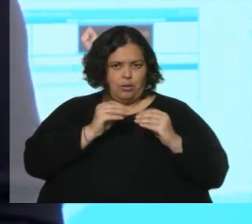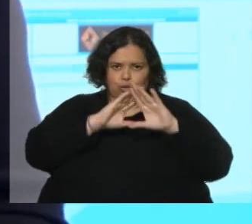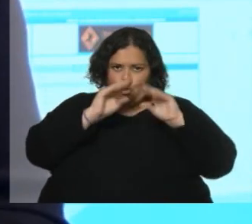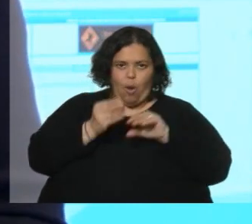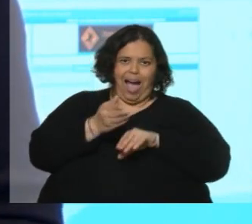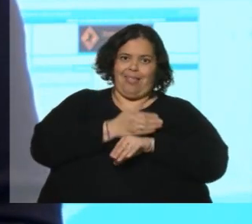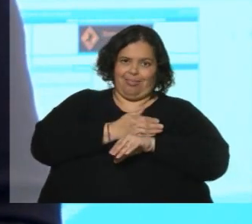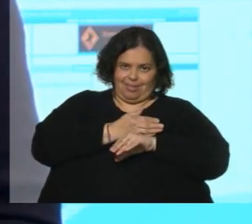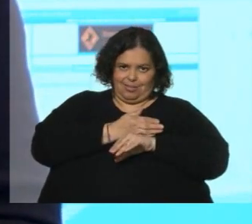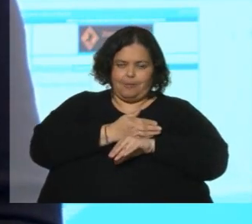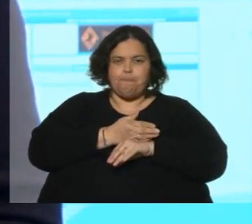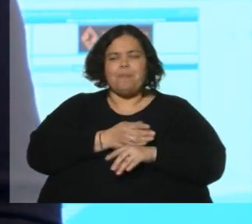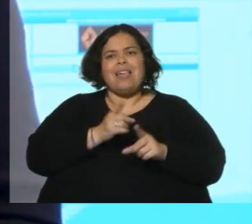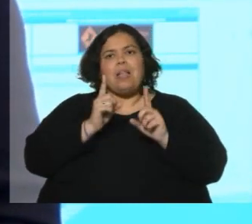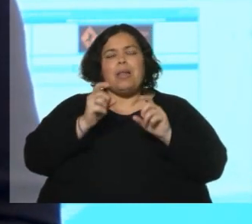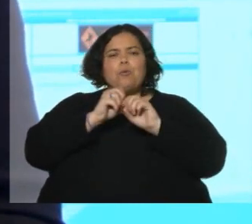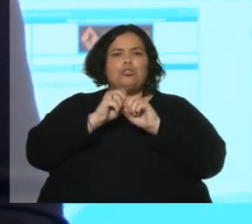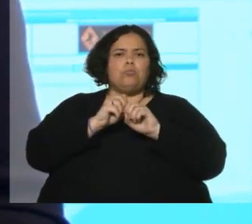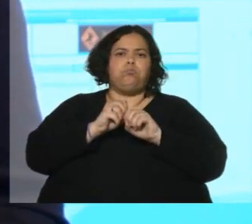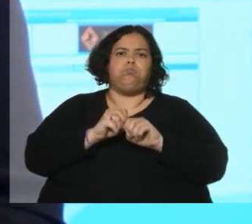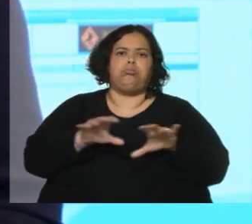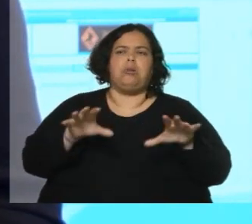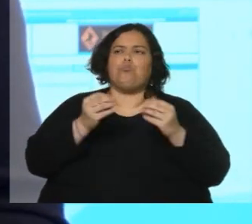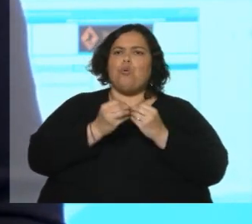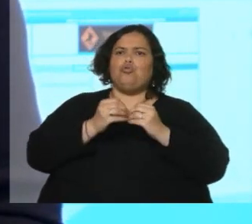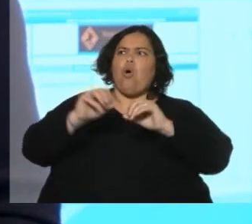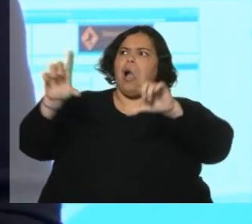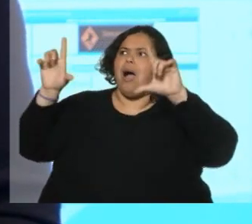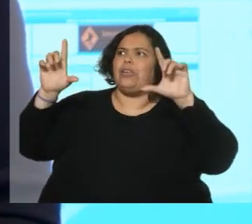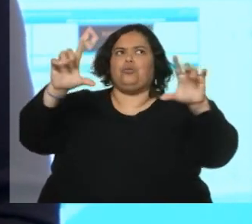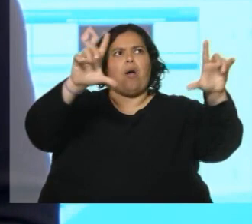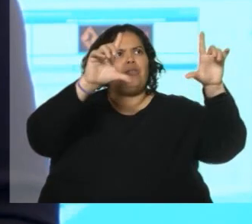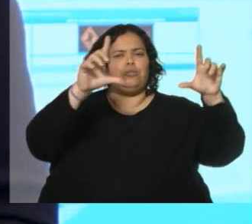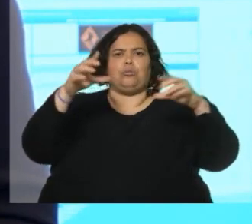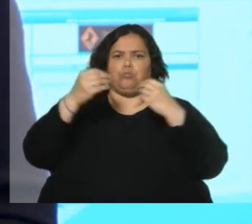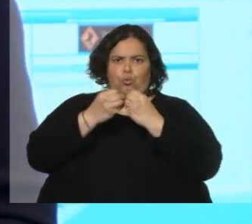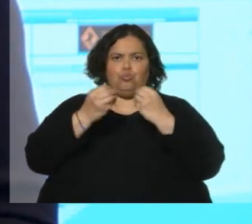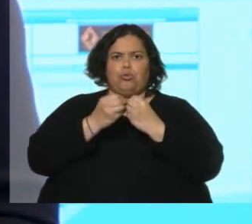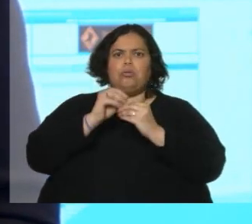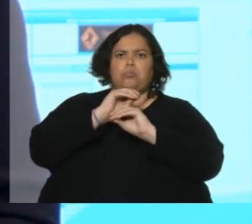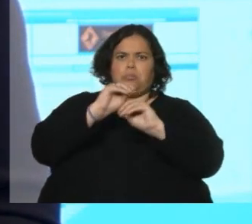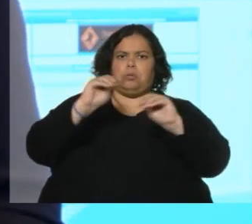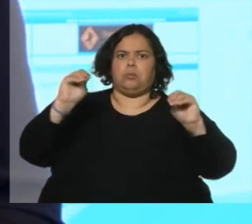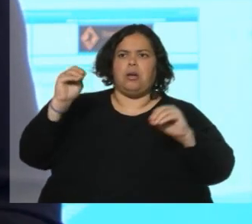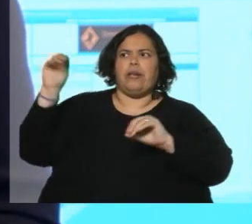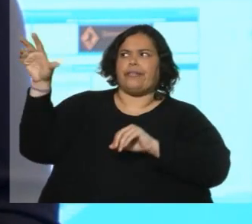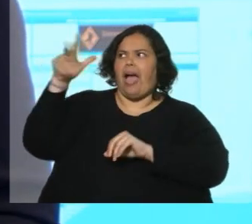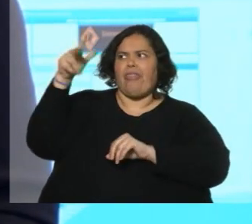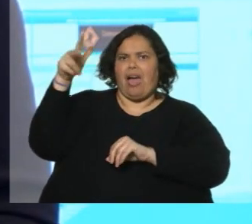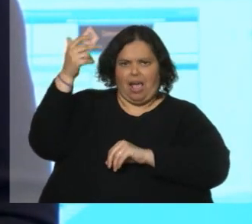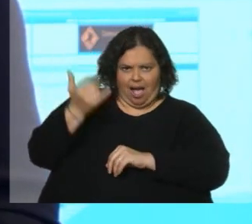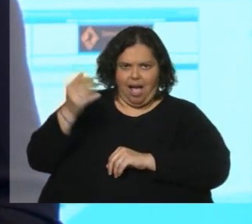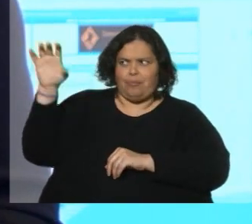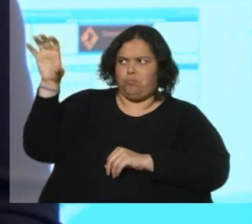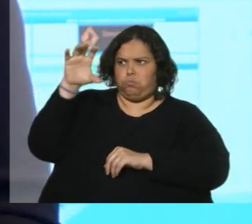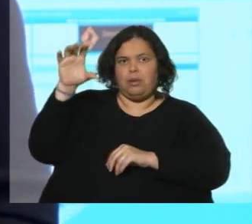profusa señalización, que se instaló en las rutas para alertar de la presencia de los radares, entendemos que esto es lo básico que